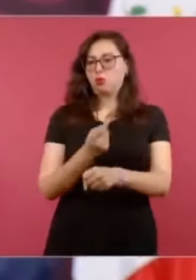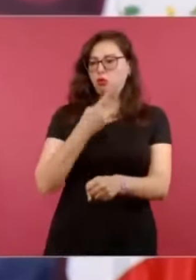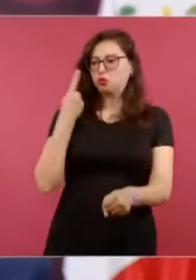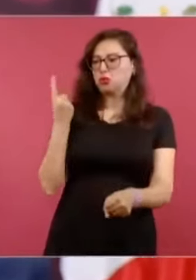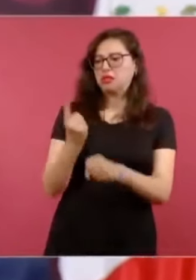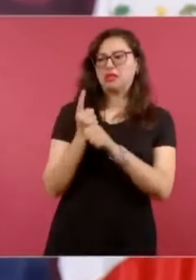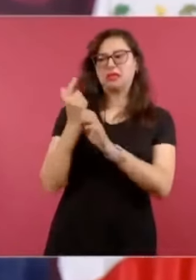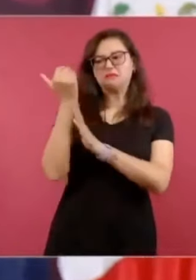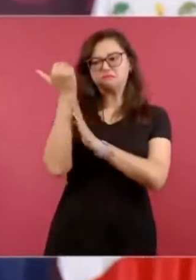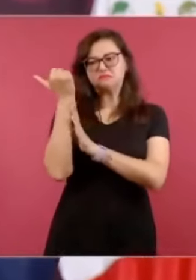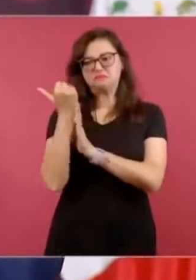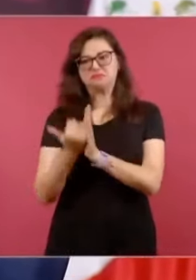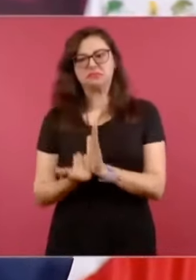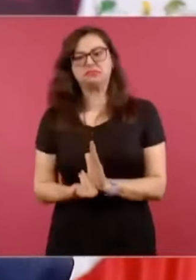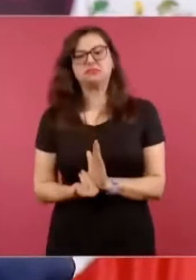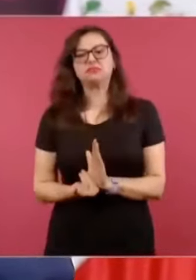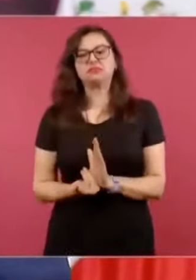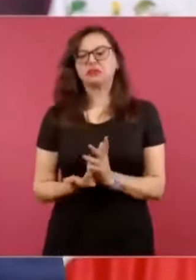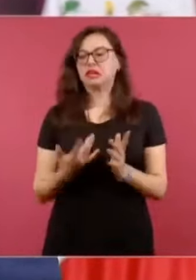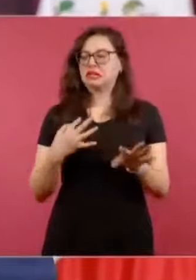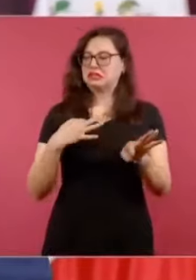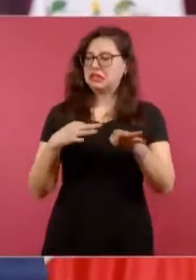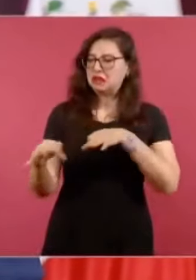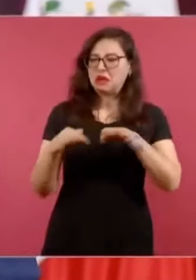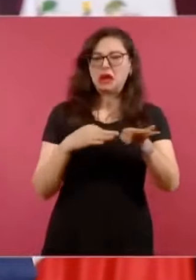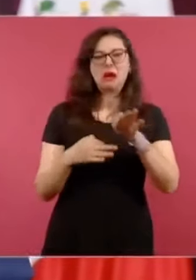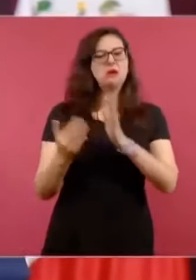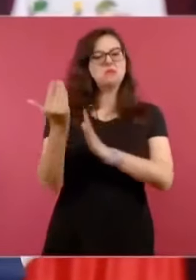de trabajo,